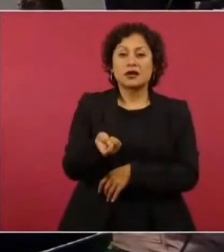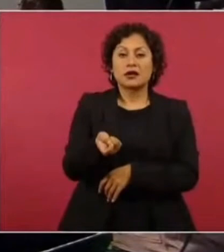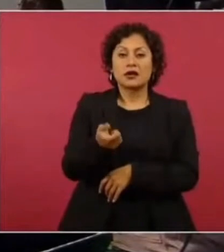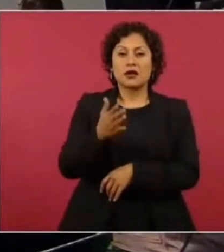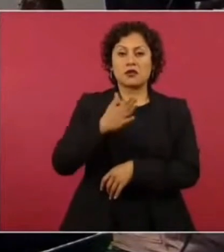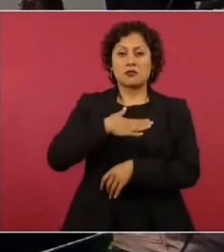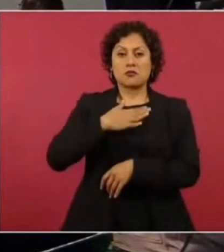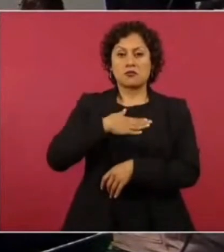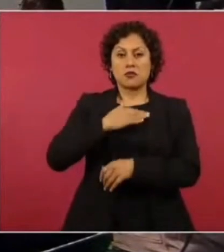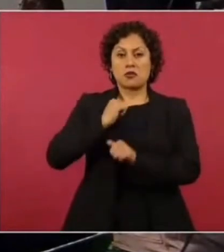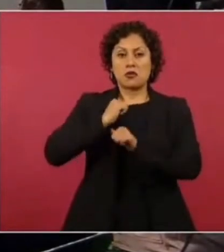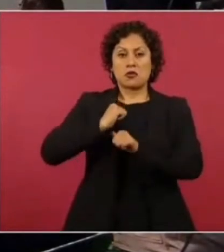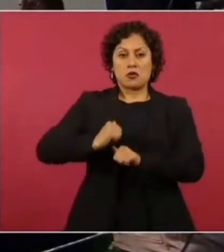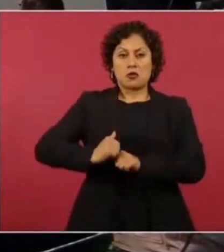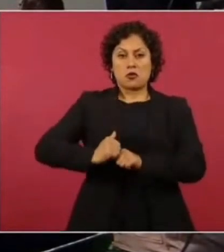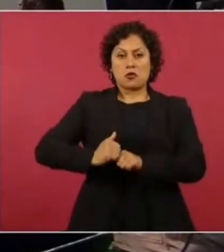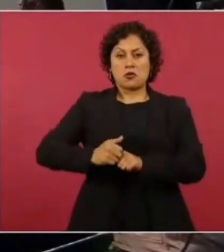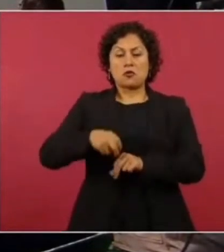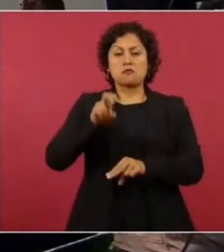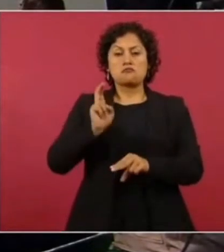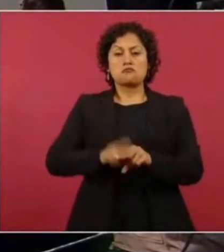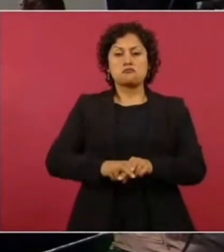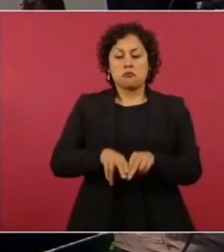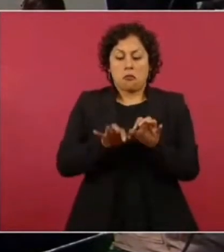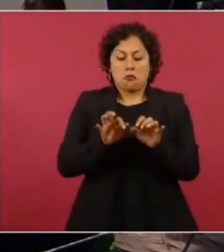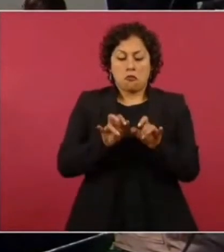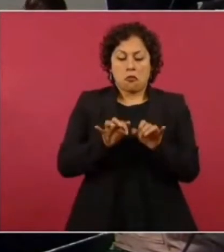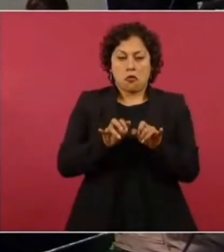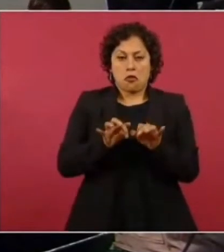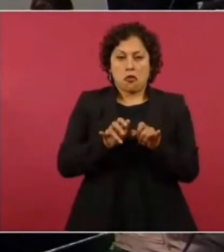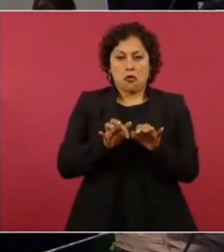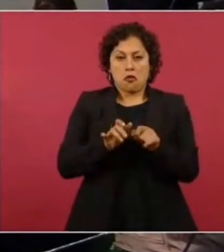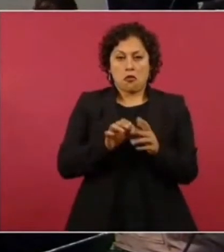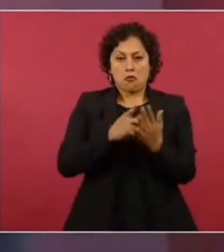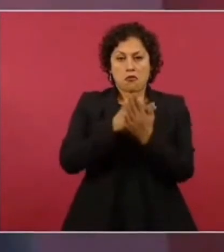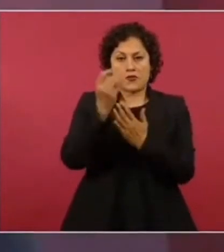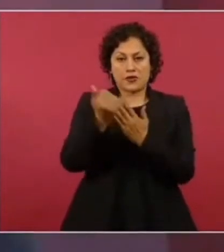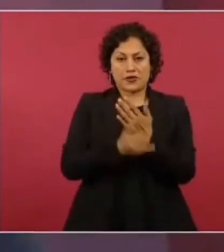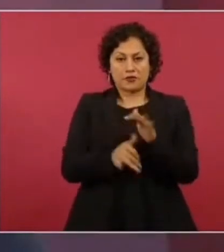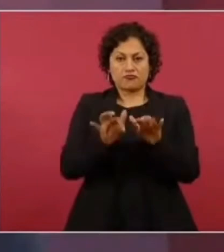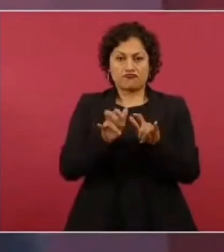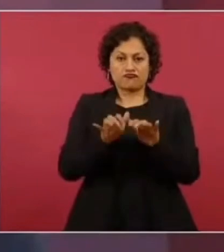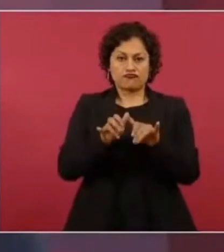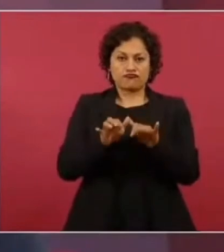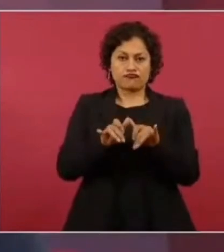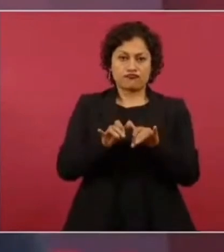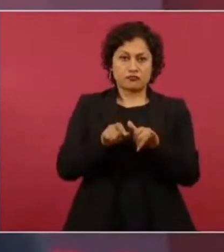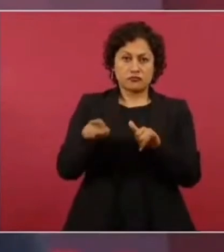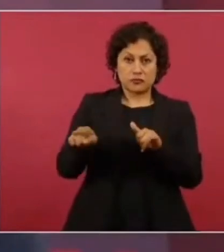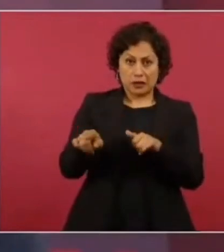hacer proyectos porque ni siquiera los aplicaban.